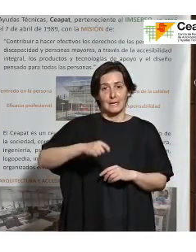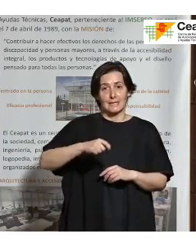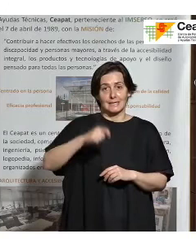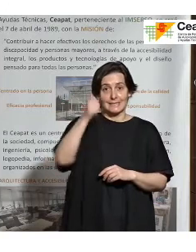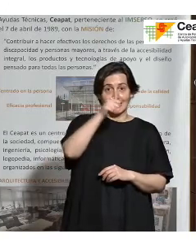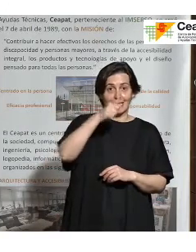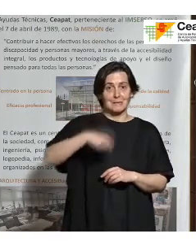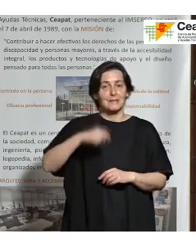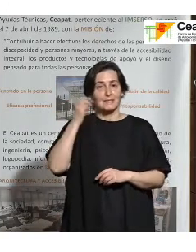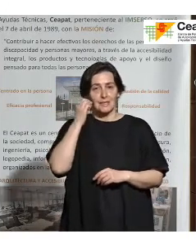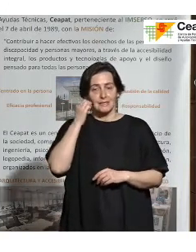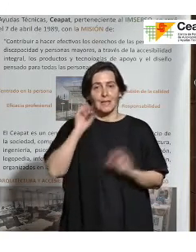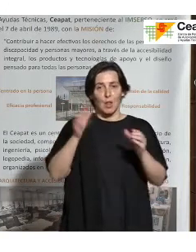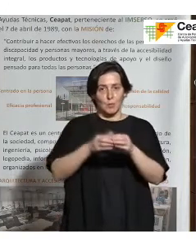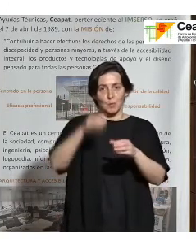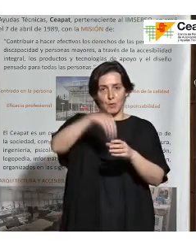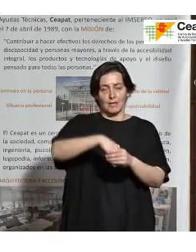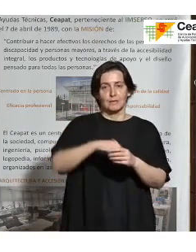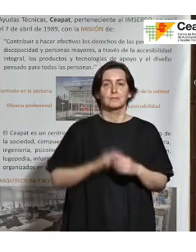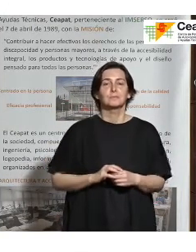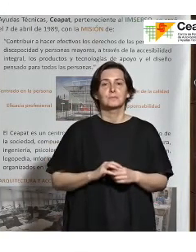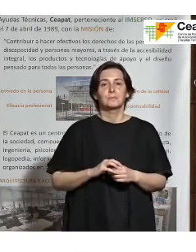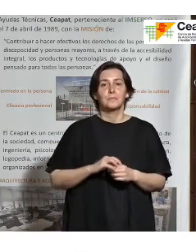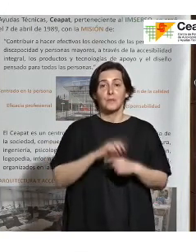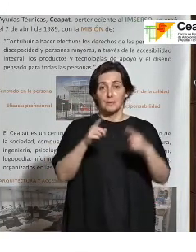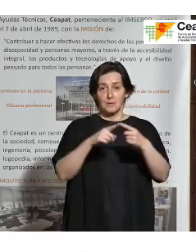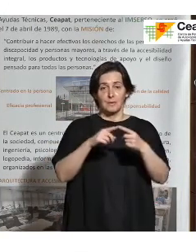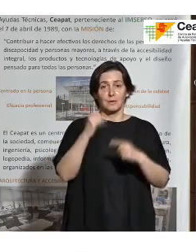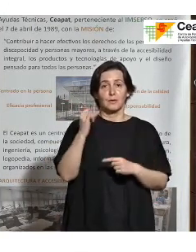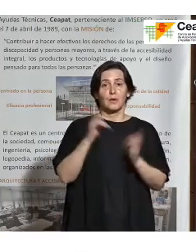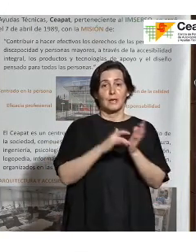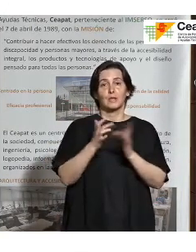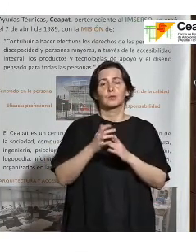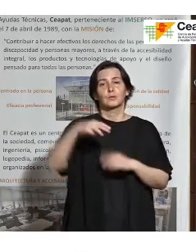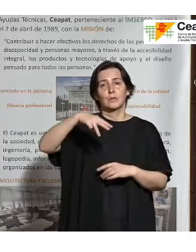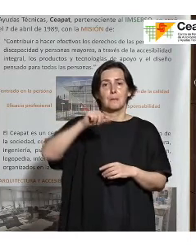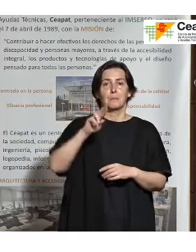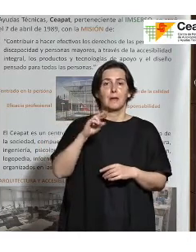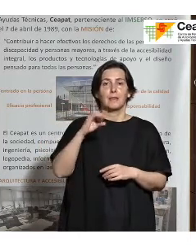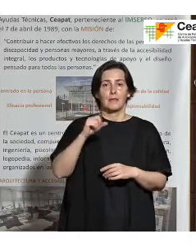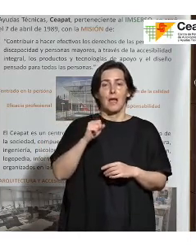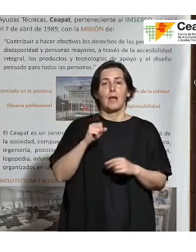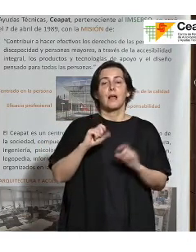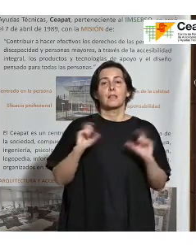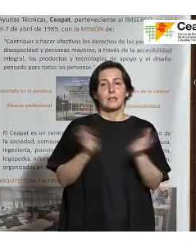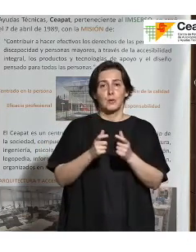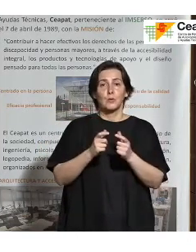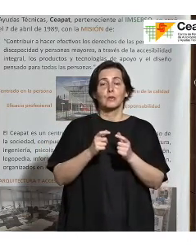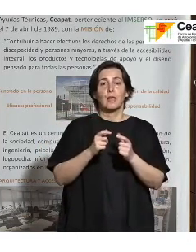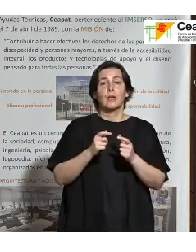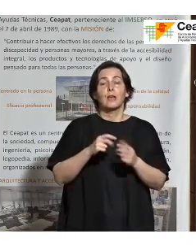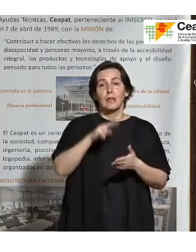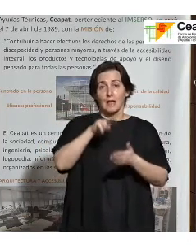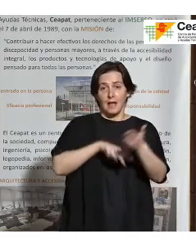y presidenta, que hemos tenido en el grupo. En primer lugar, Jesús Marcial, de la Junta de Galicia y,